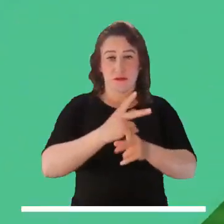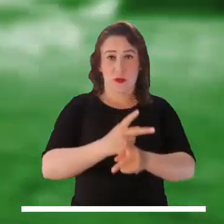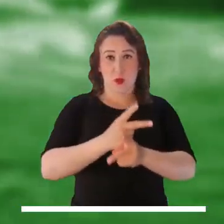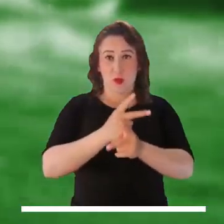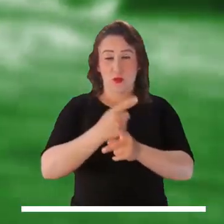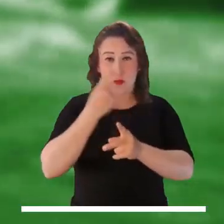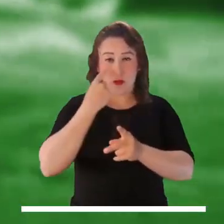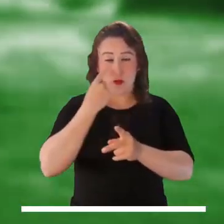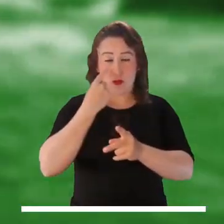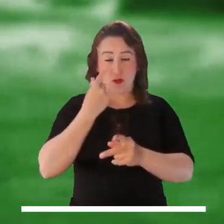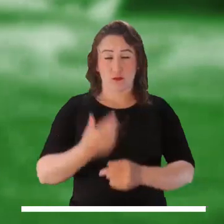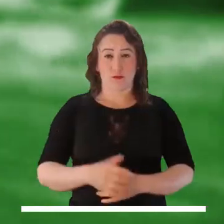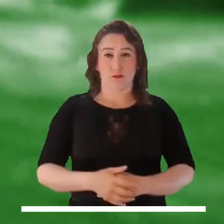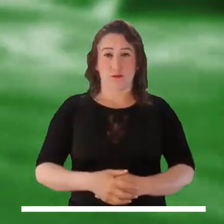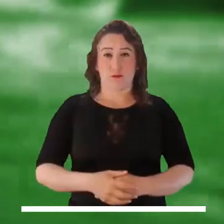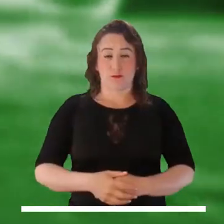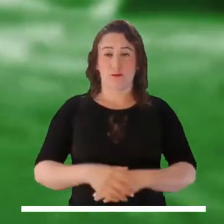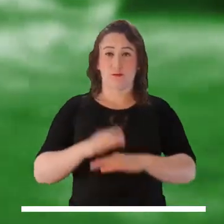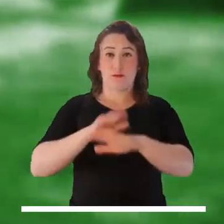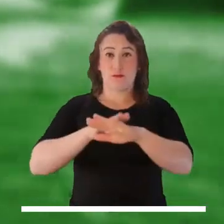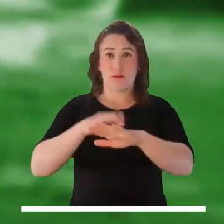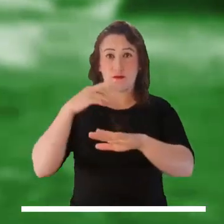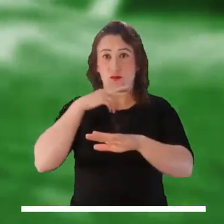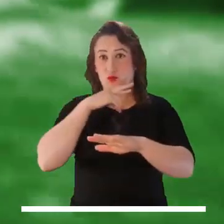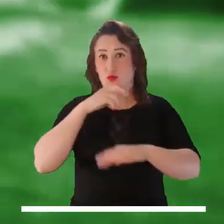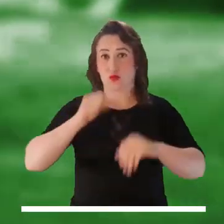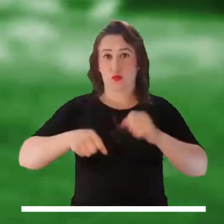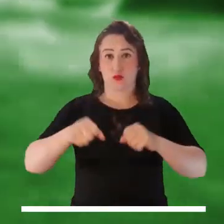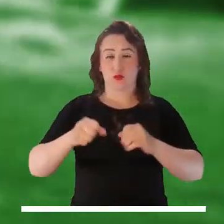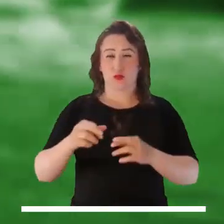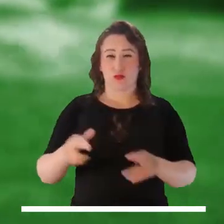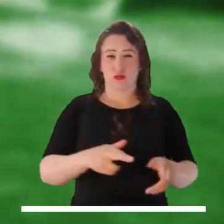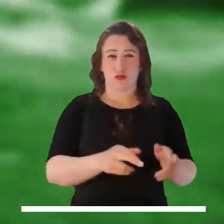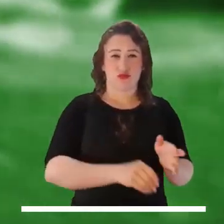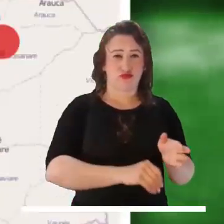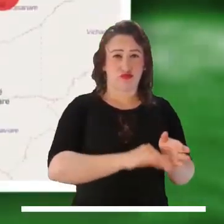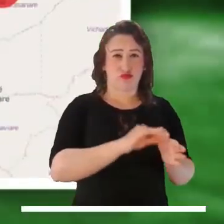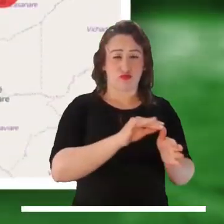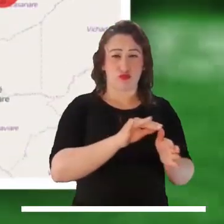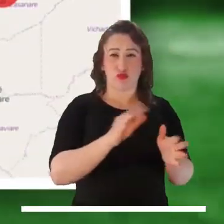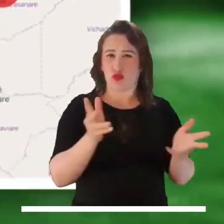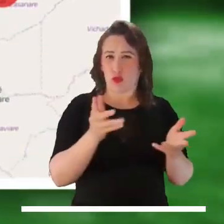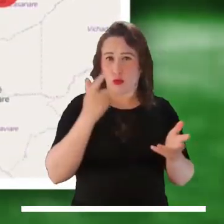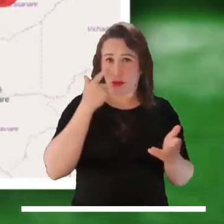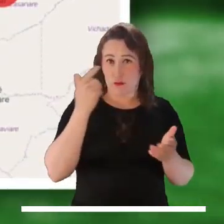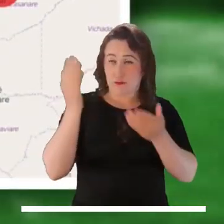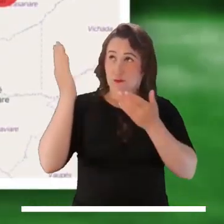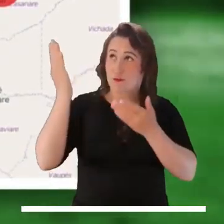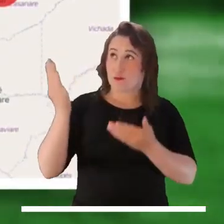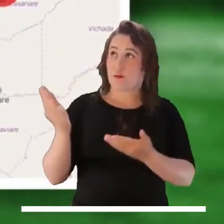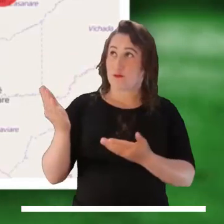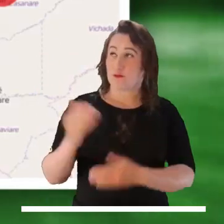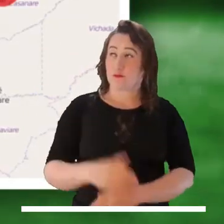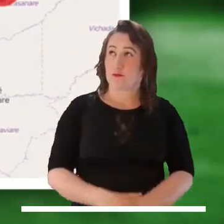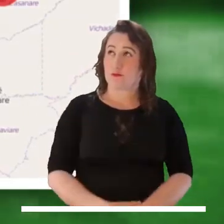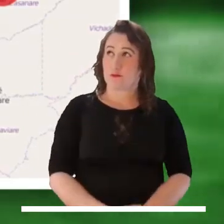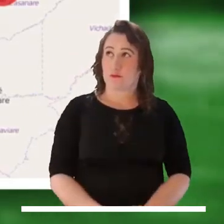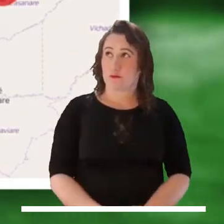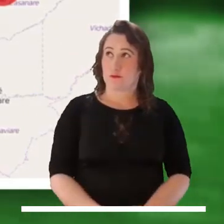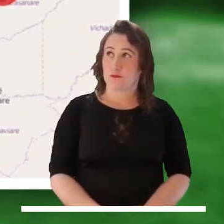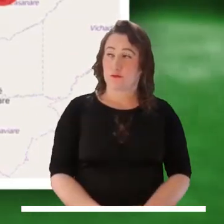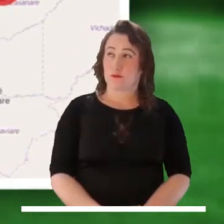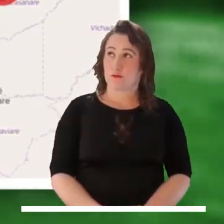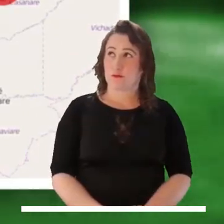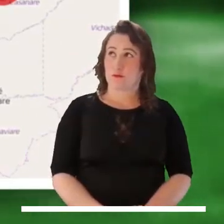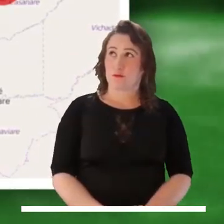A continuación les presentamos las alertas que se encuentran activas. Alerta roja por probabilidad de crecientes en